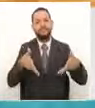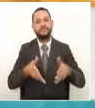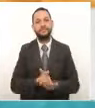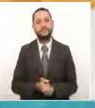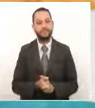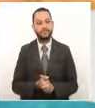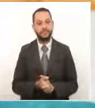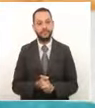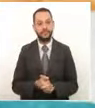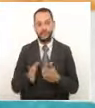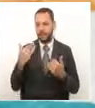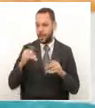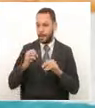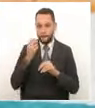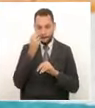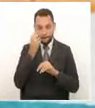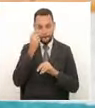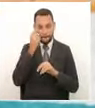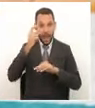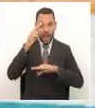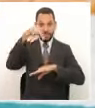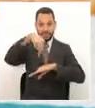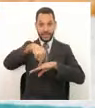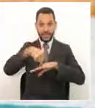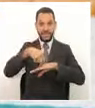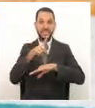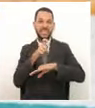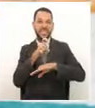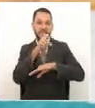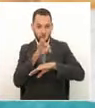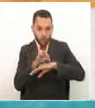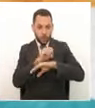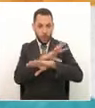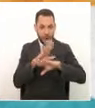Ella se levanta tipo 6 de la mañana, antecitos de las 6,